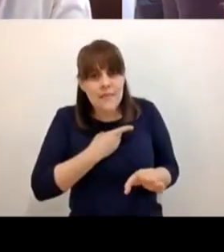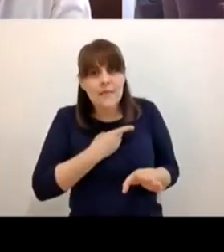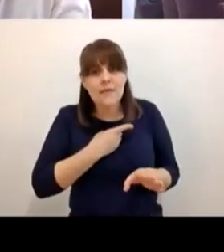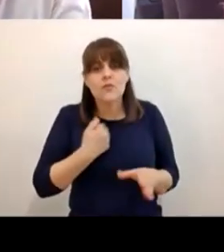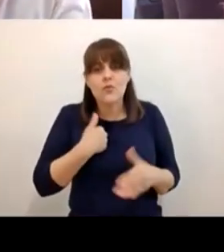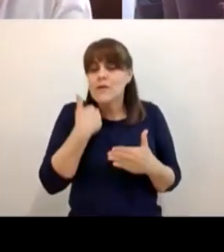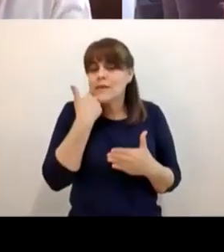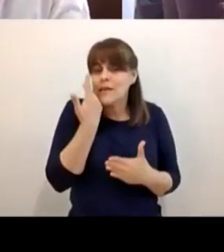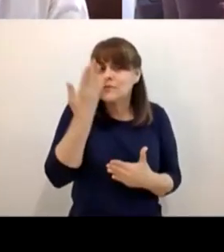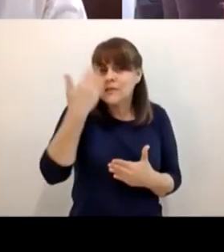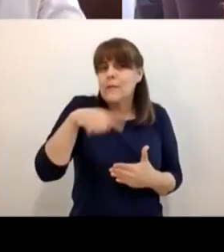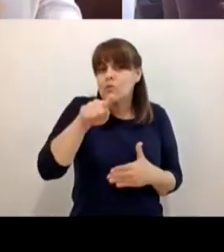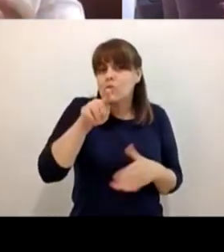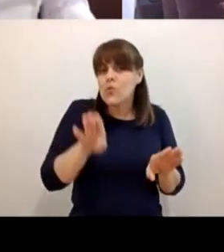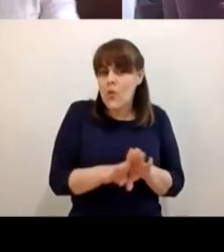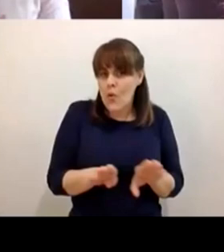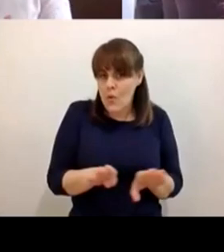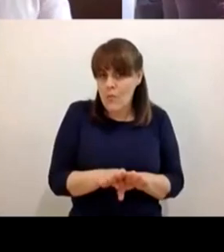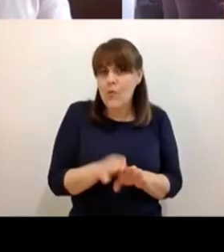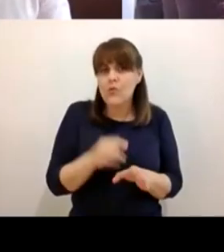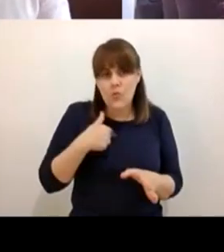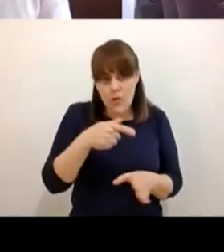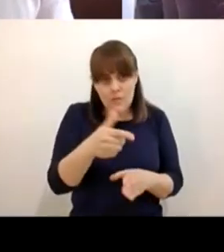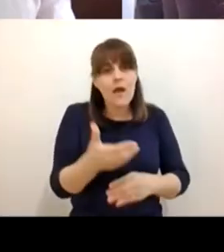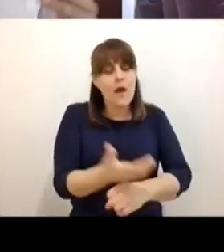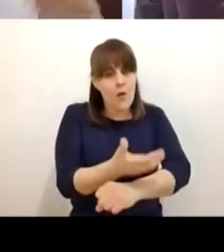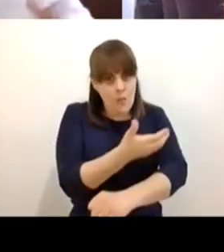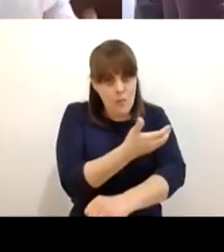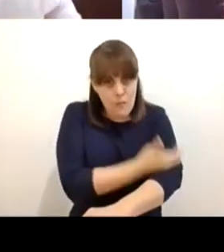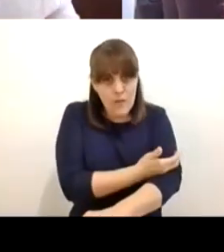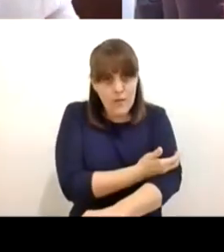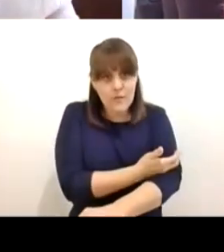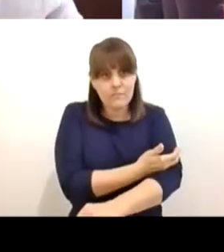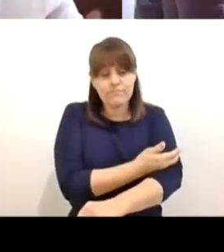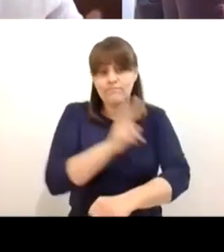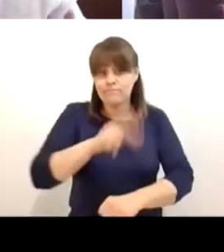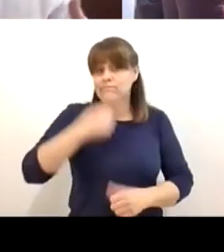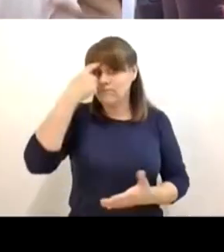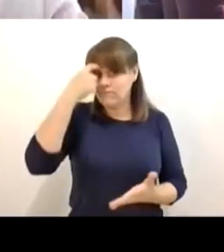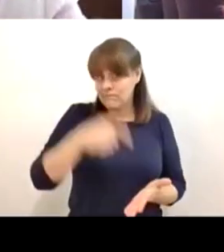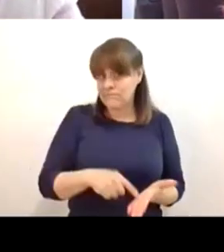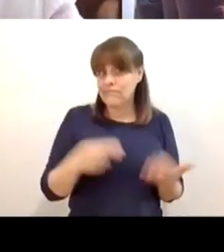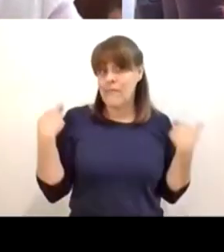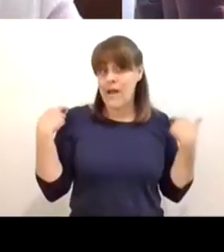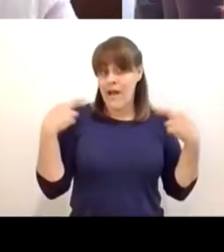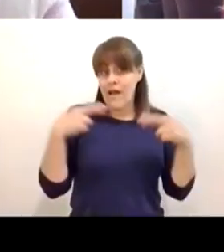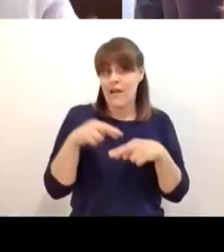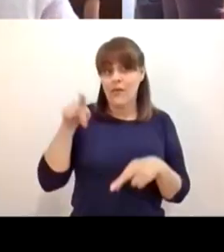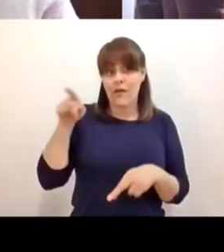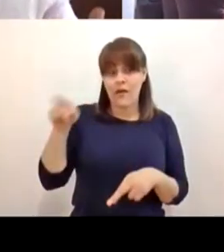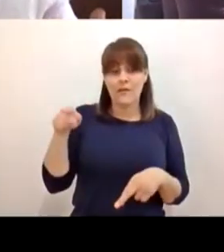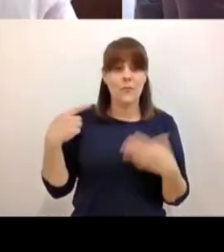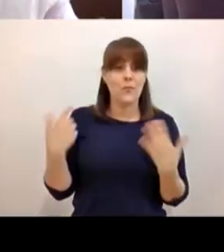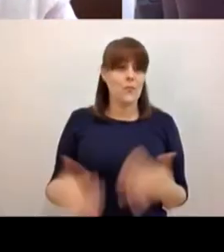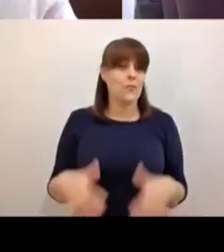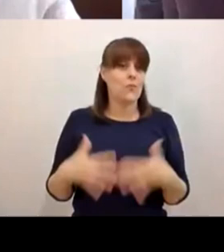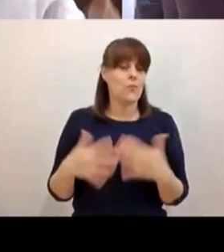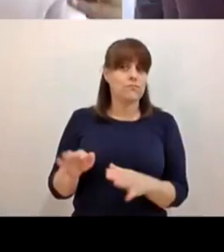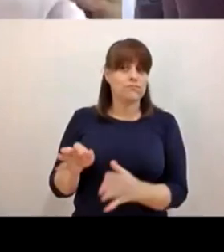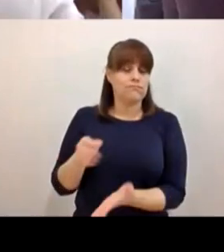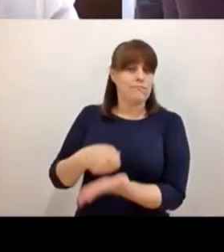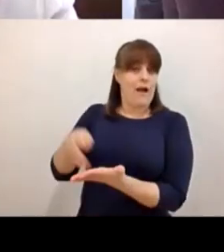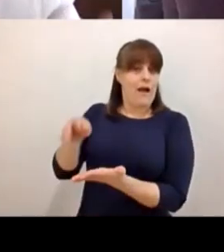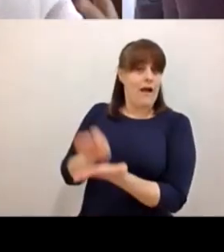estás? te voy a acompañar y creo realmente que los maestros son unos de los héroes sin capas a los que hay que salir